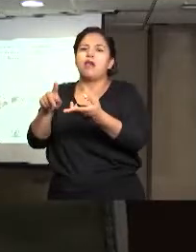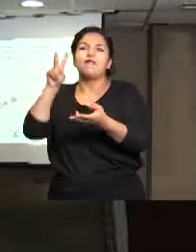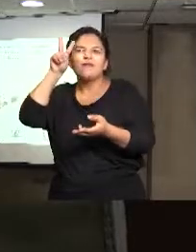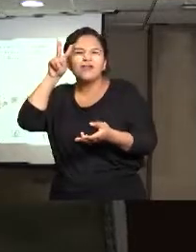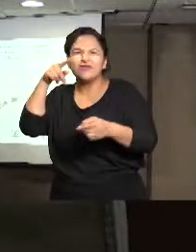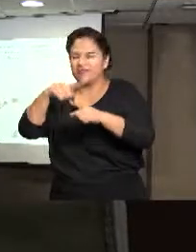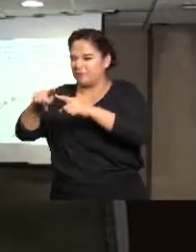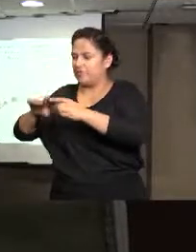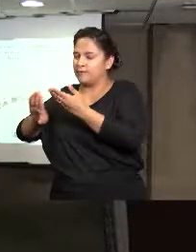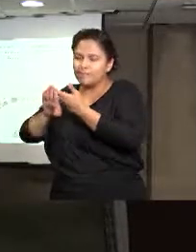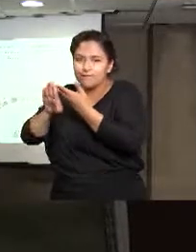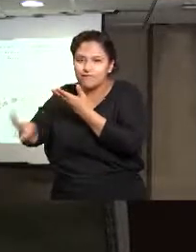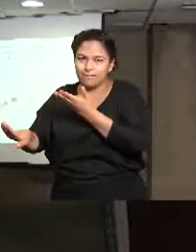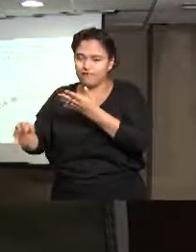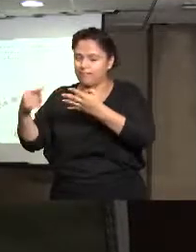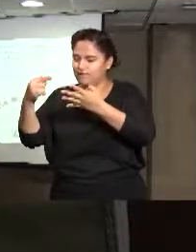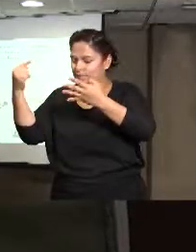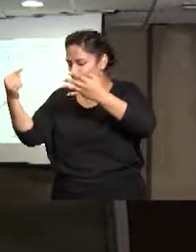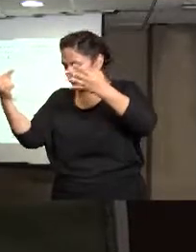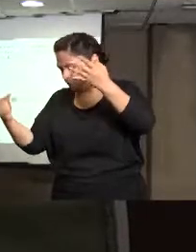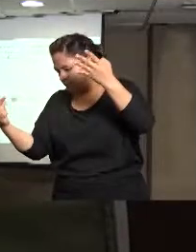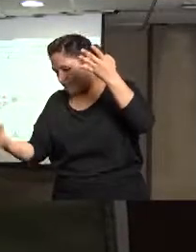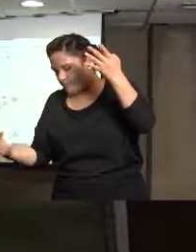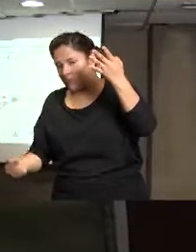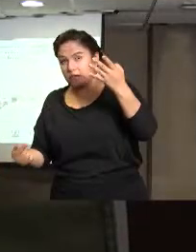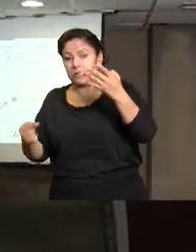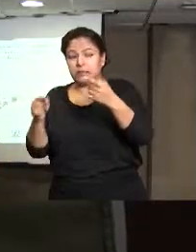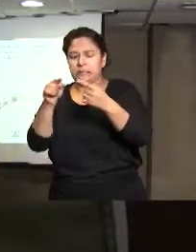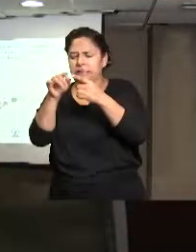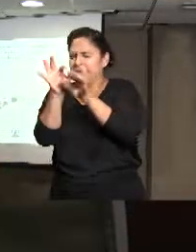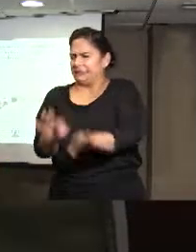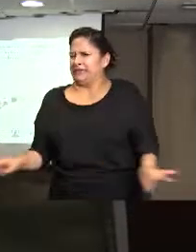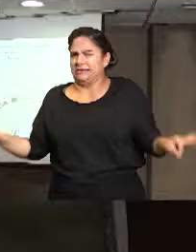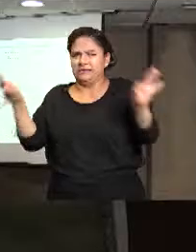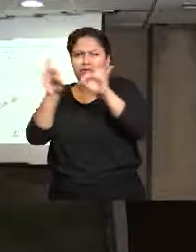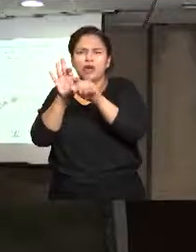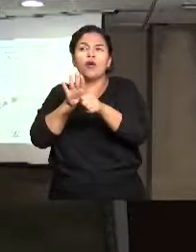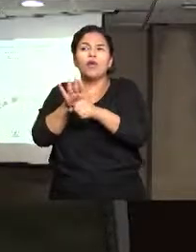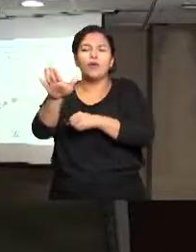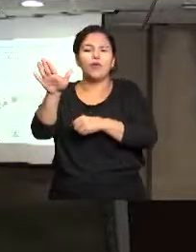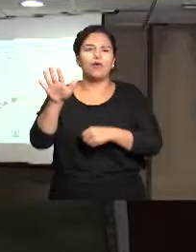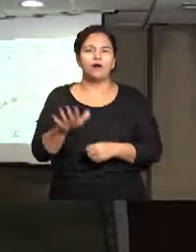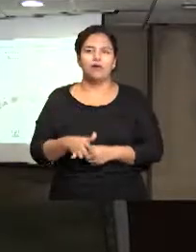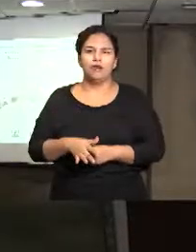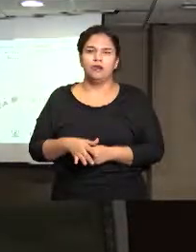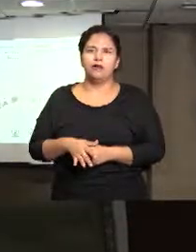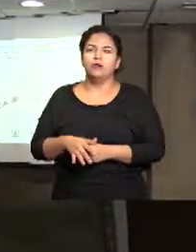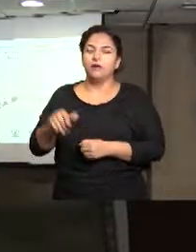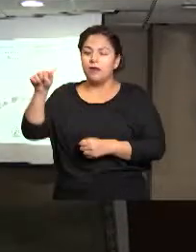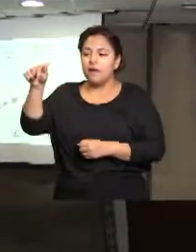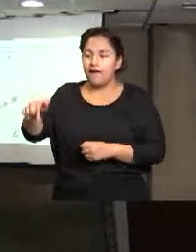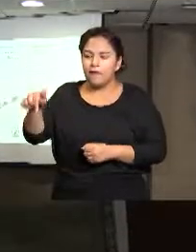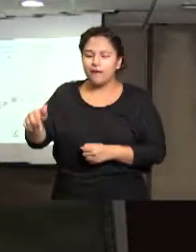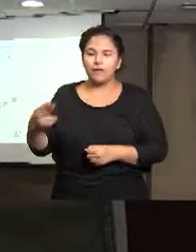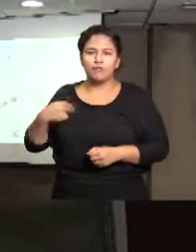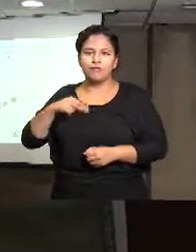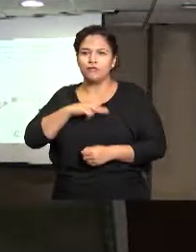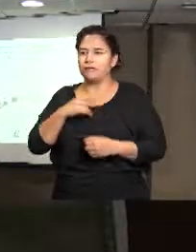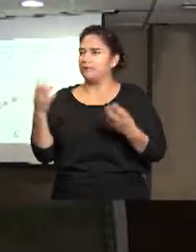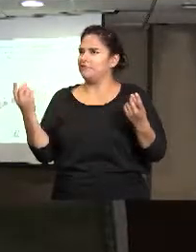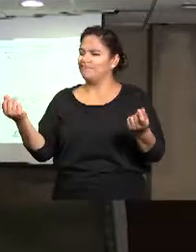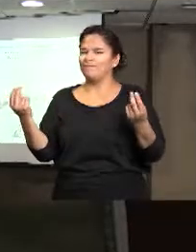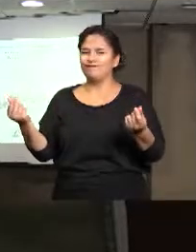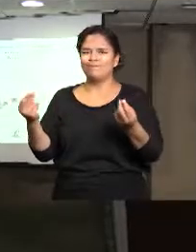y en ese sentido uno de los programas que ha tenido mayor realce precisamente en nuestra organización y en el que hemos actuado de manera